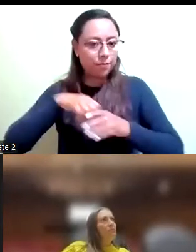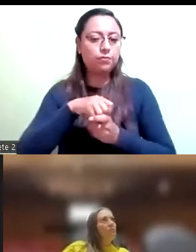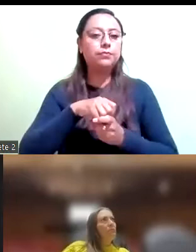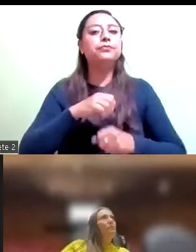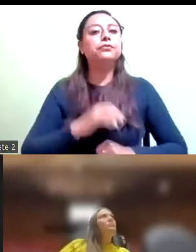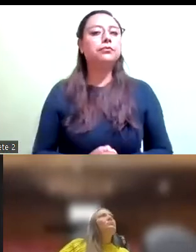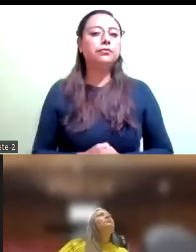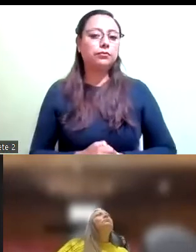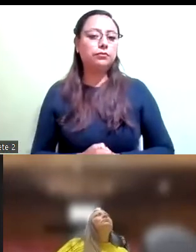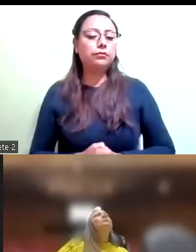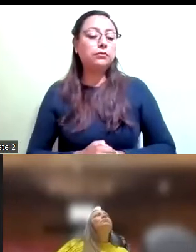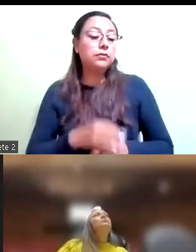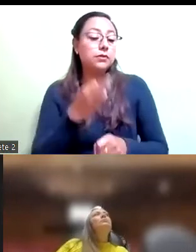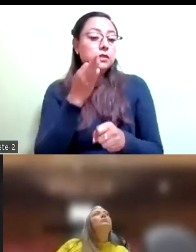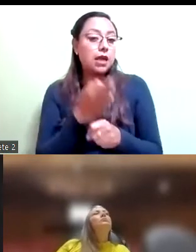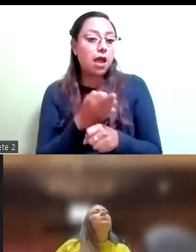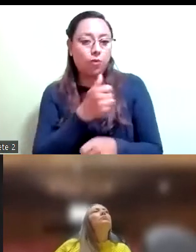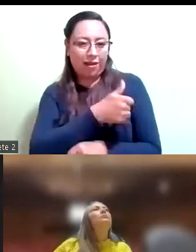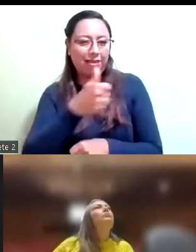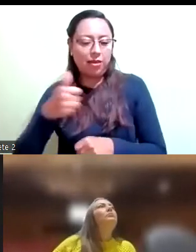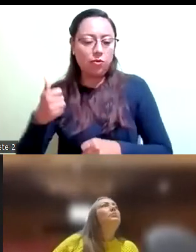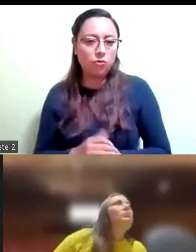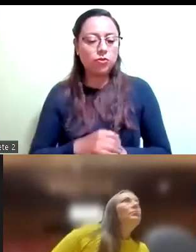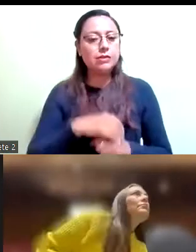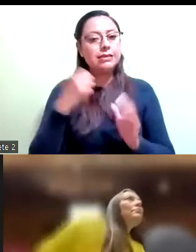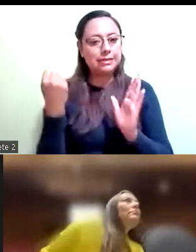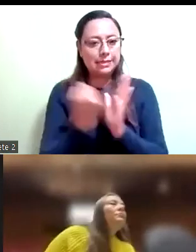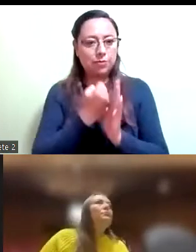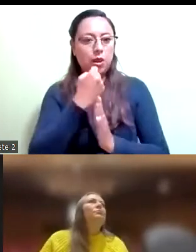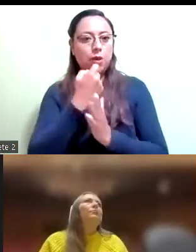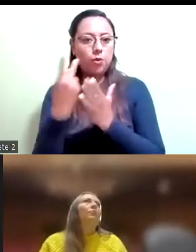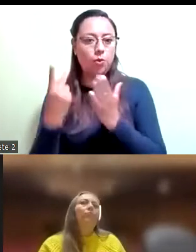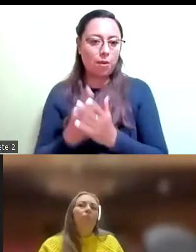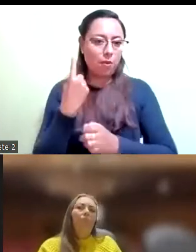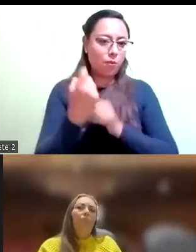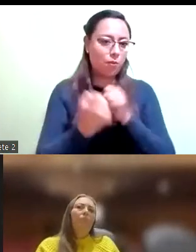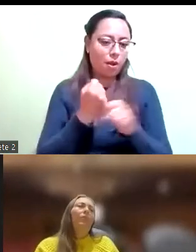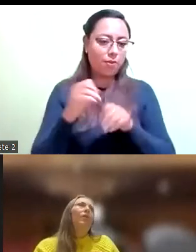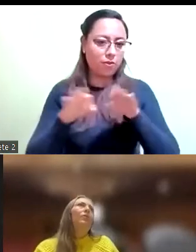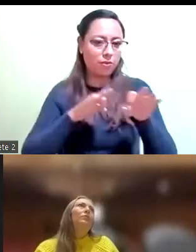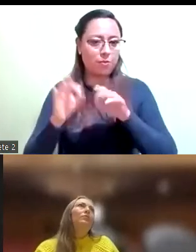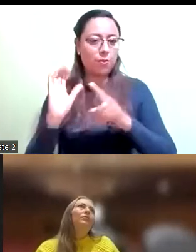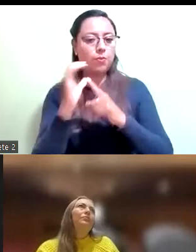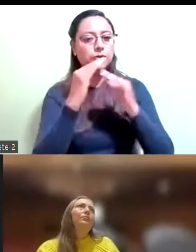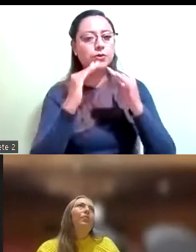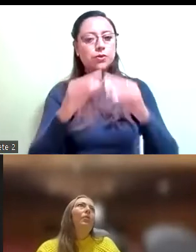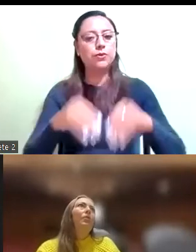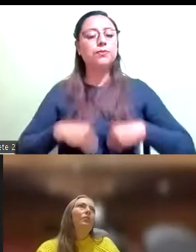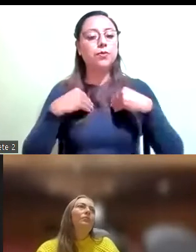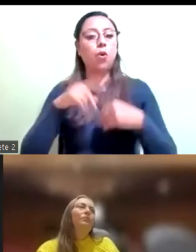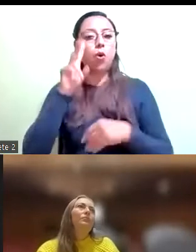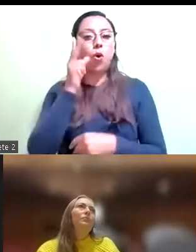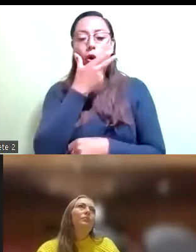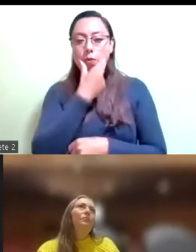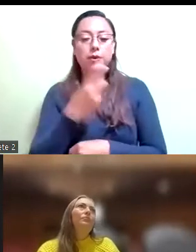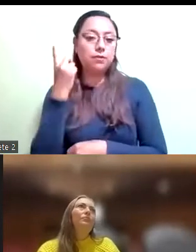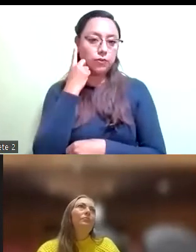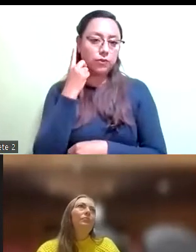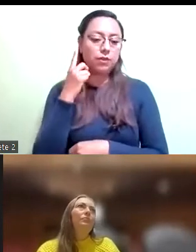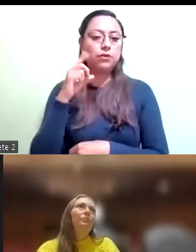anual de trabajo de la comisión de vivienda del segundo año legislativo diputado Ricardo Giancarlo Lozano Reynoso